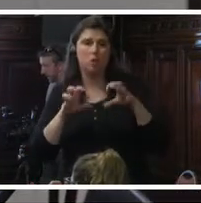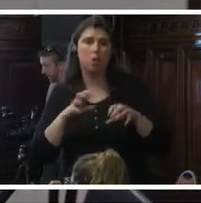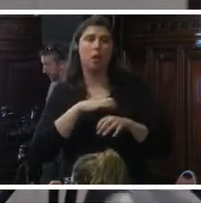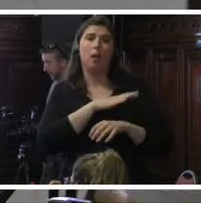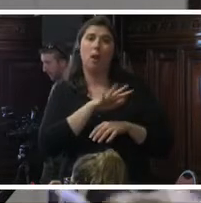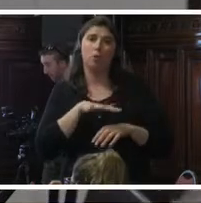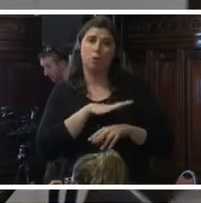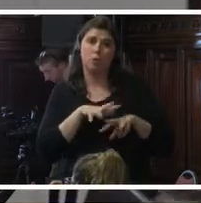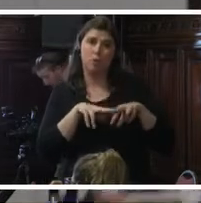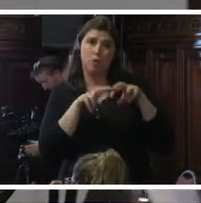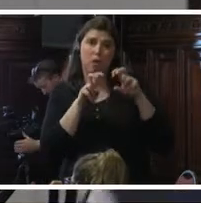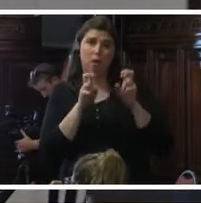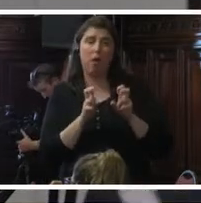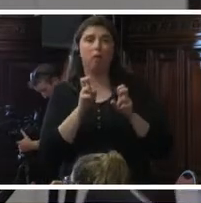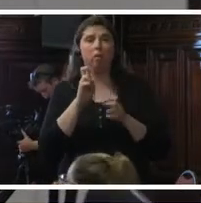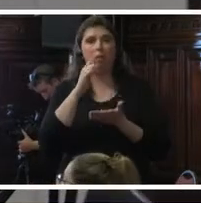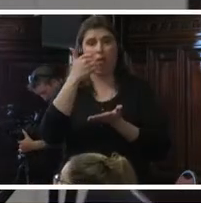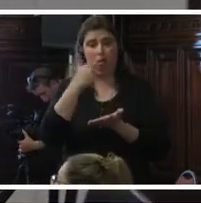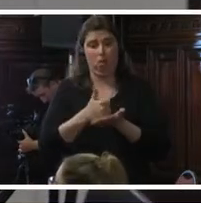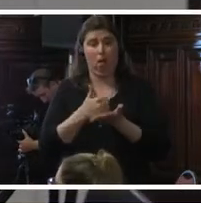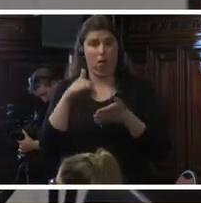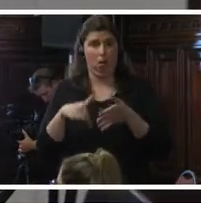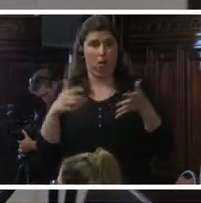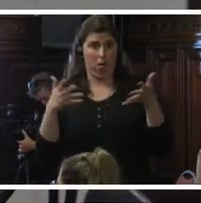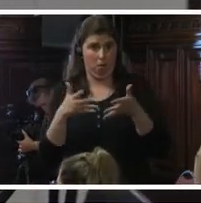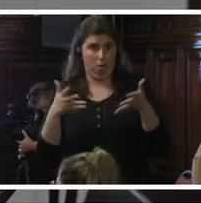civil que están aquí presentes.